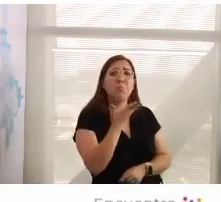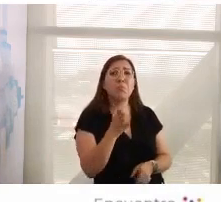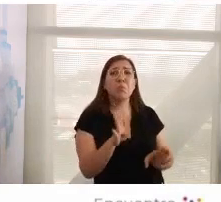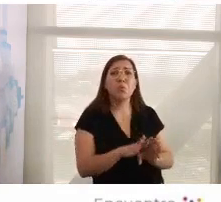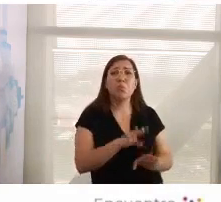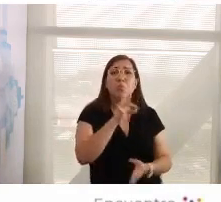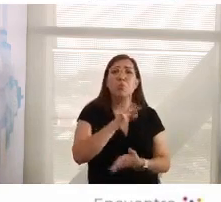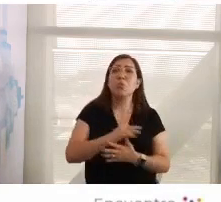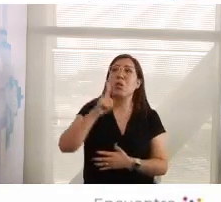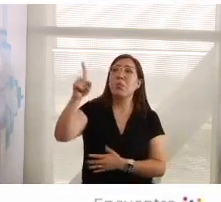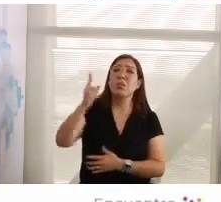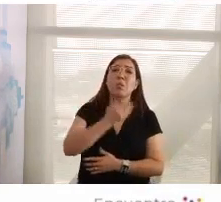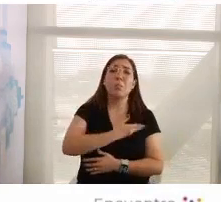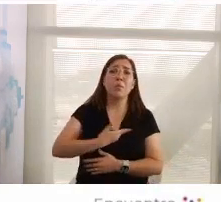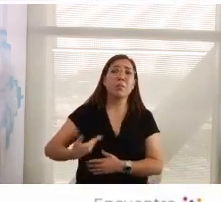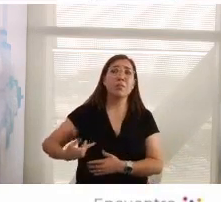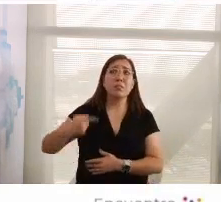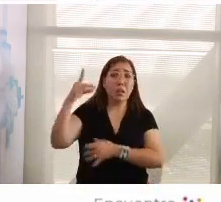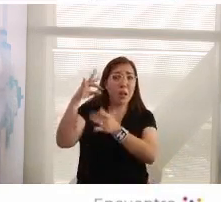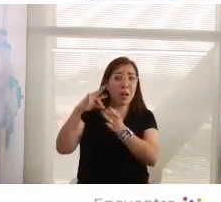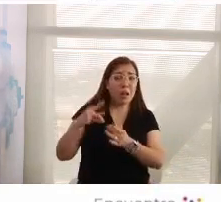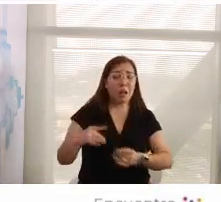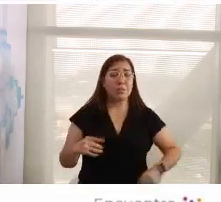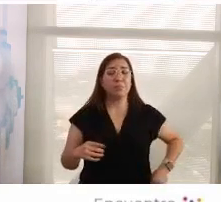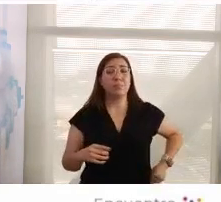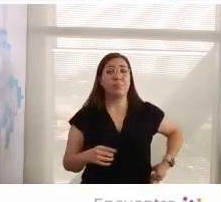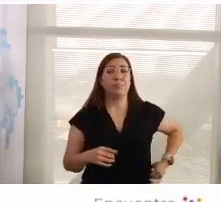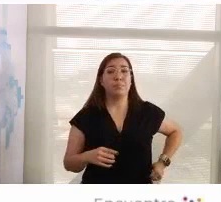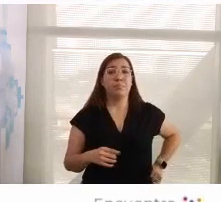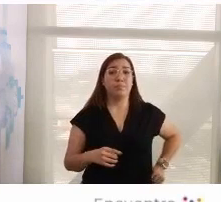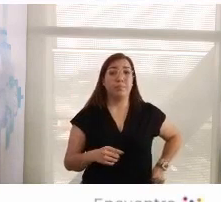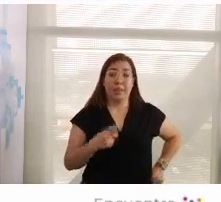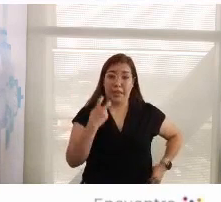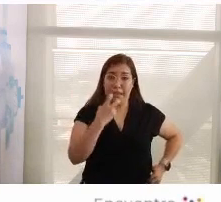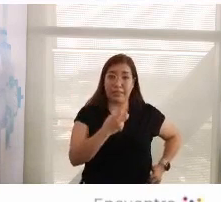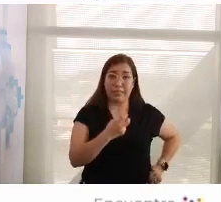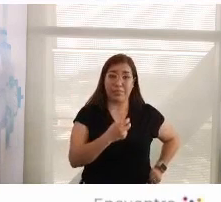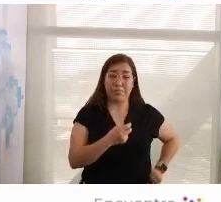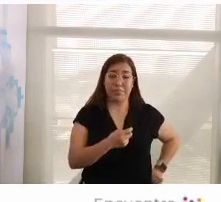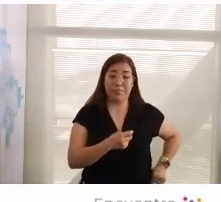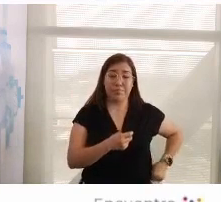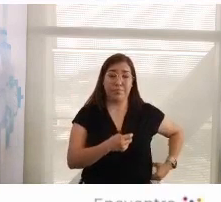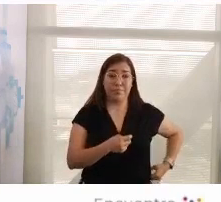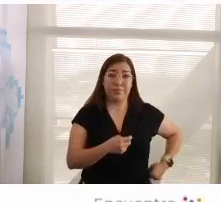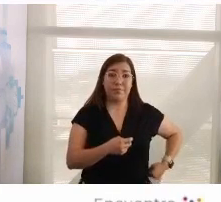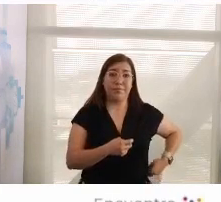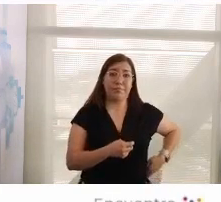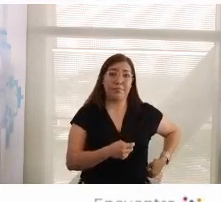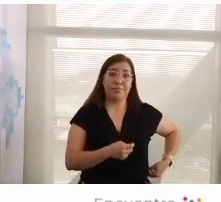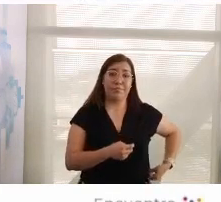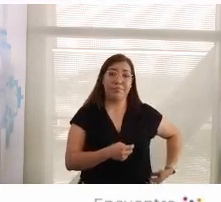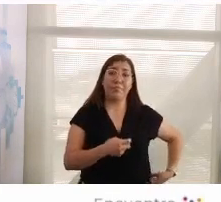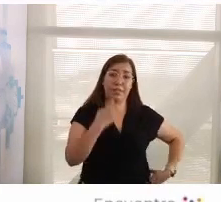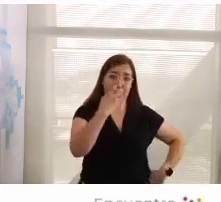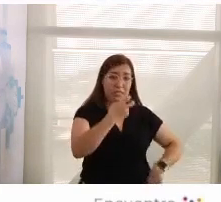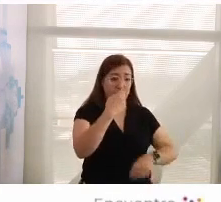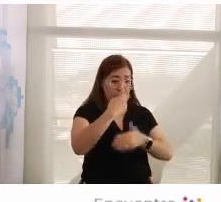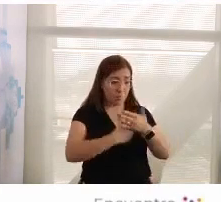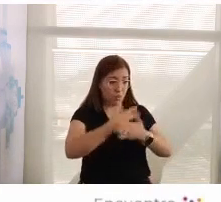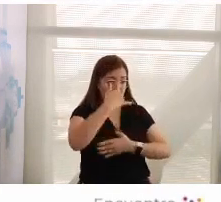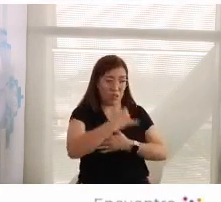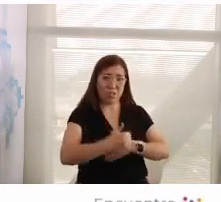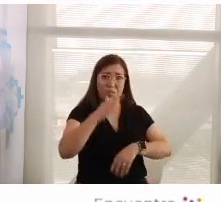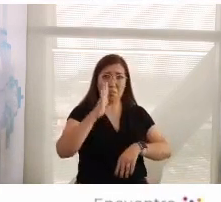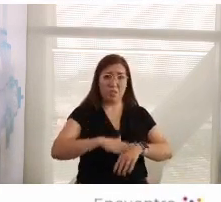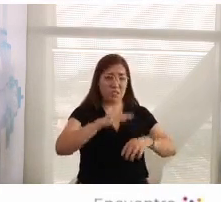presidencia de la República. Si este no es un proyecto autoritario descarnado, no sé qué